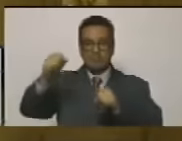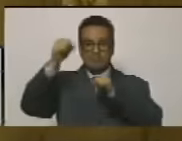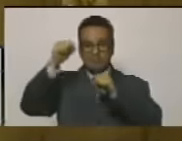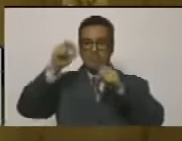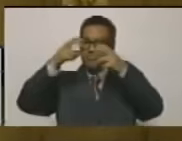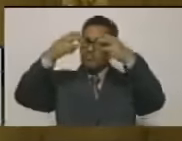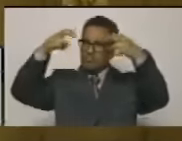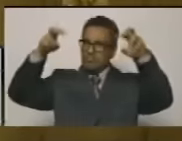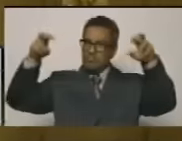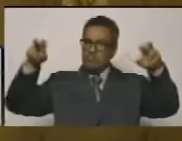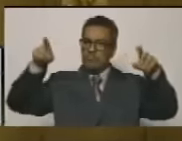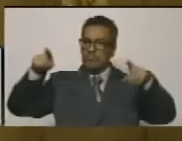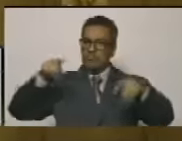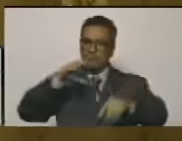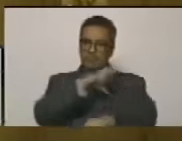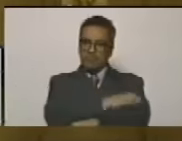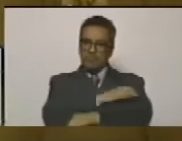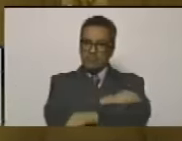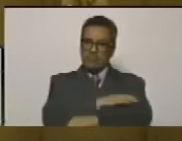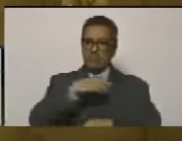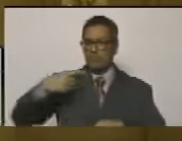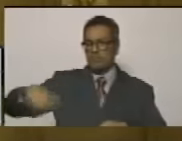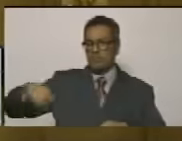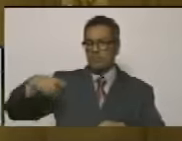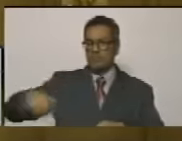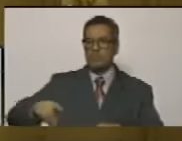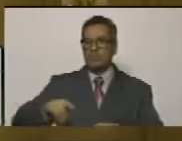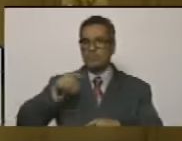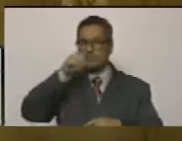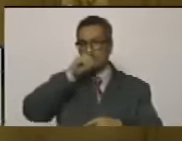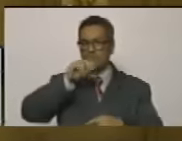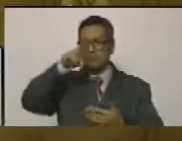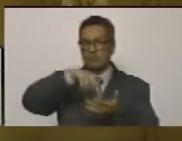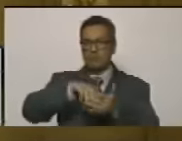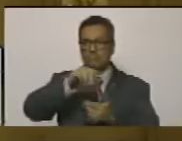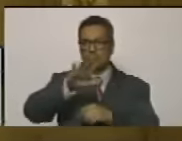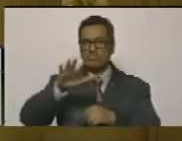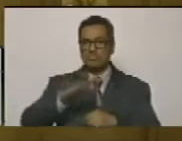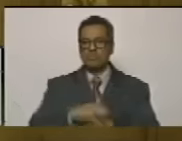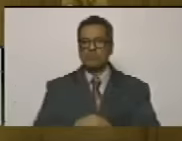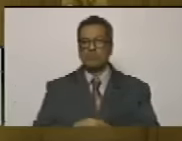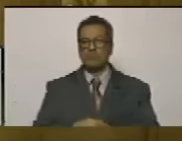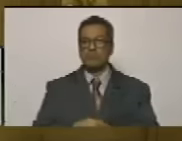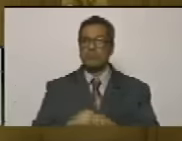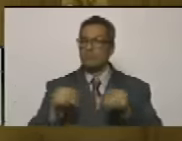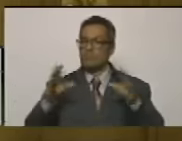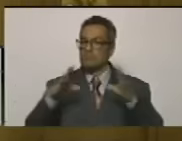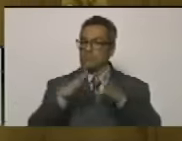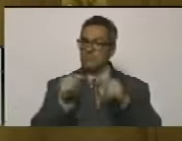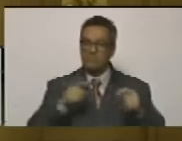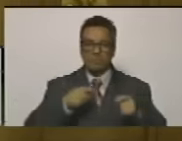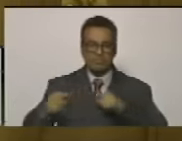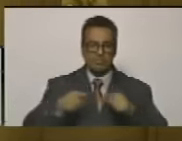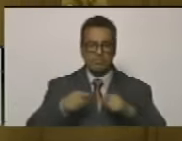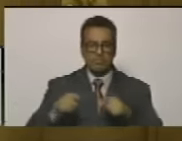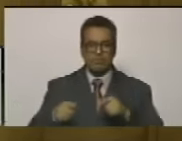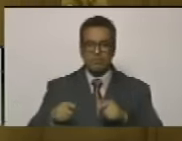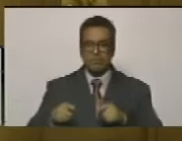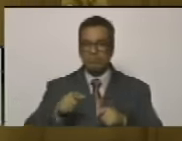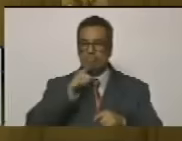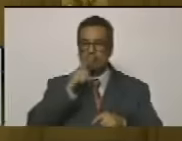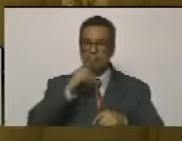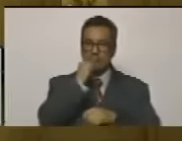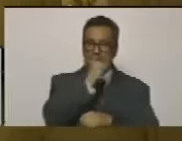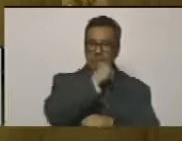entre comillas de la oposición de la derecha en el año 2015. Toda la acción criminal